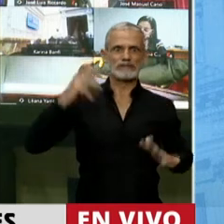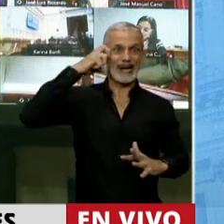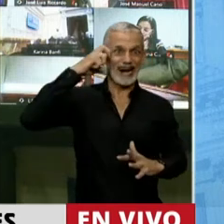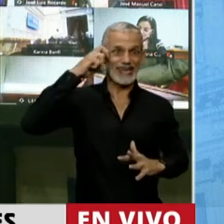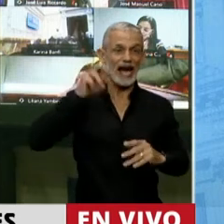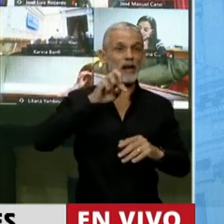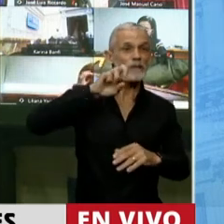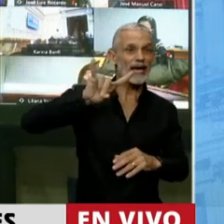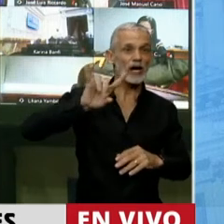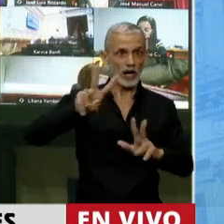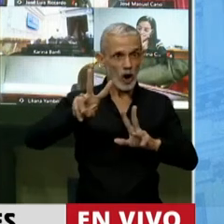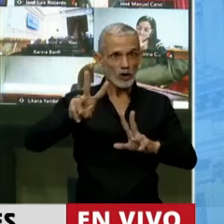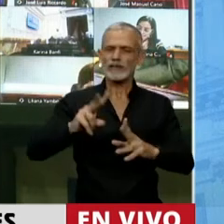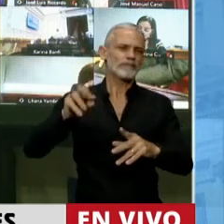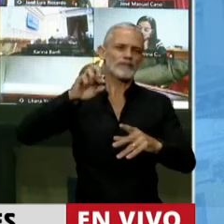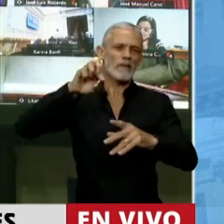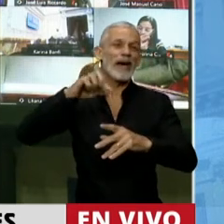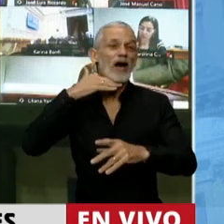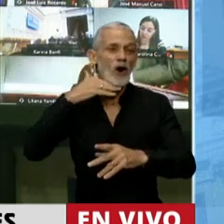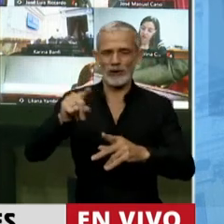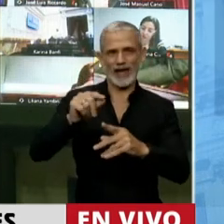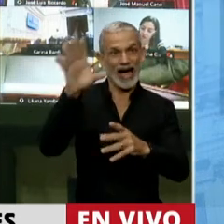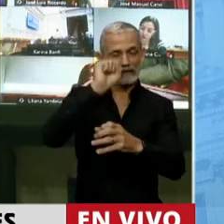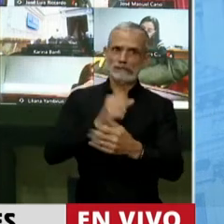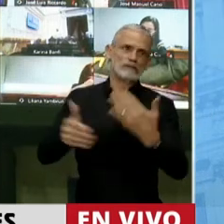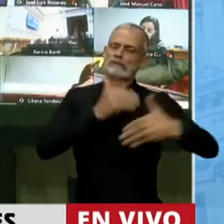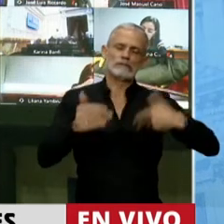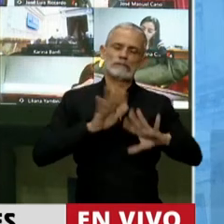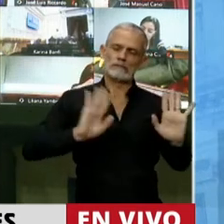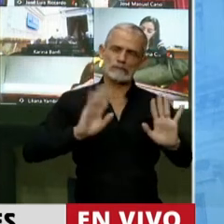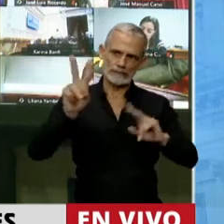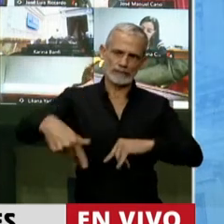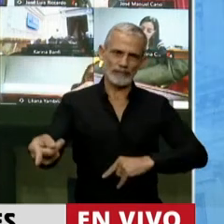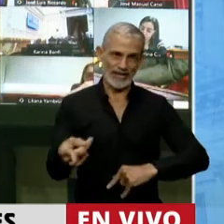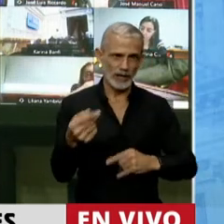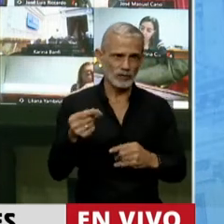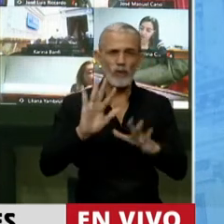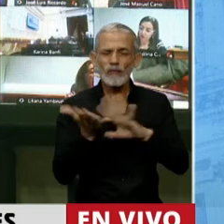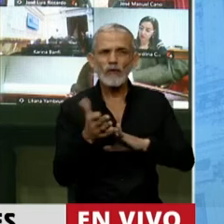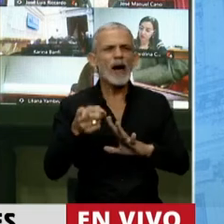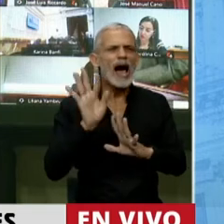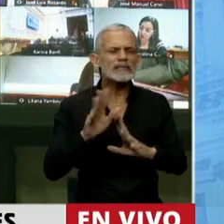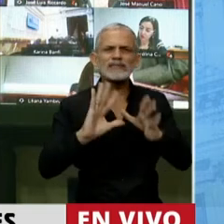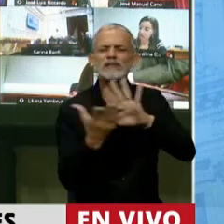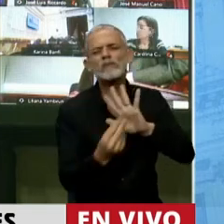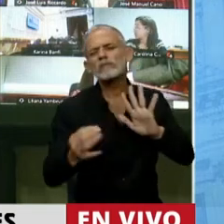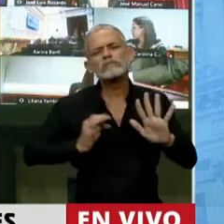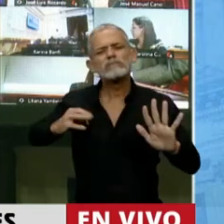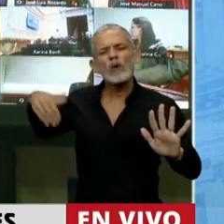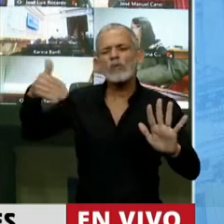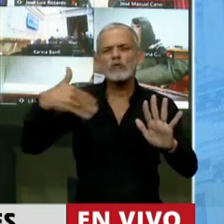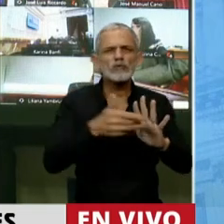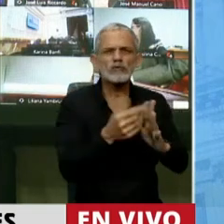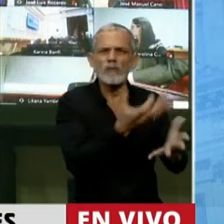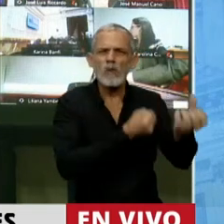el PJ. Es el único lenguaje que entienden los que han aplicado este modelo extractivista durante años